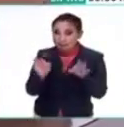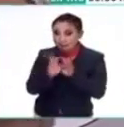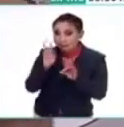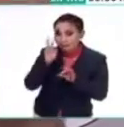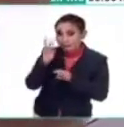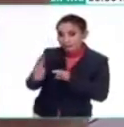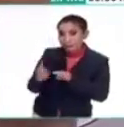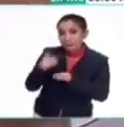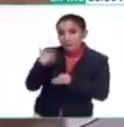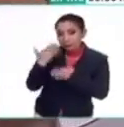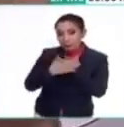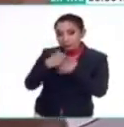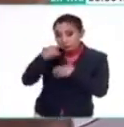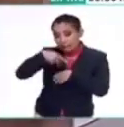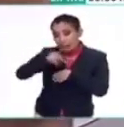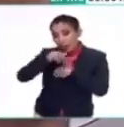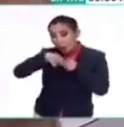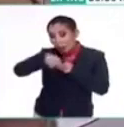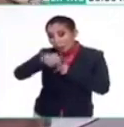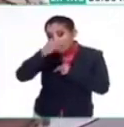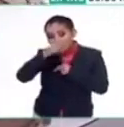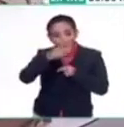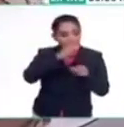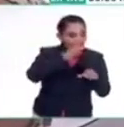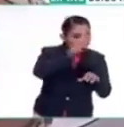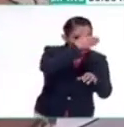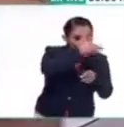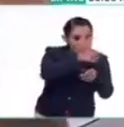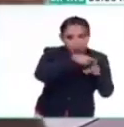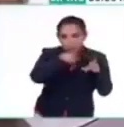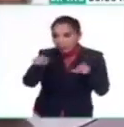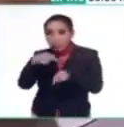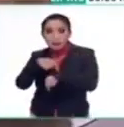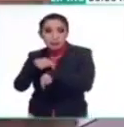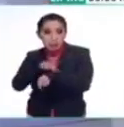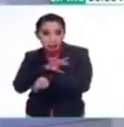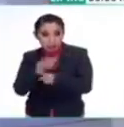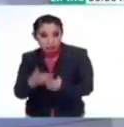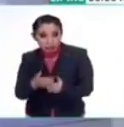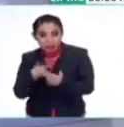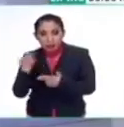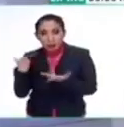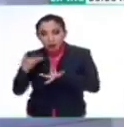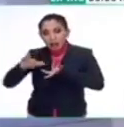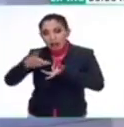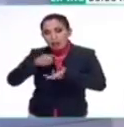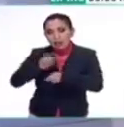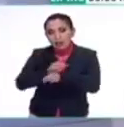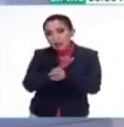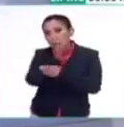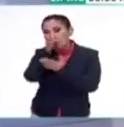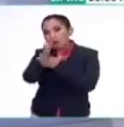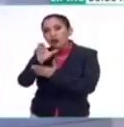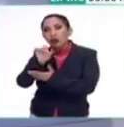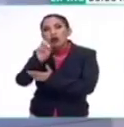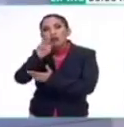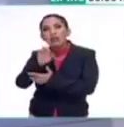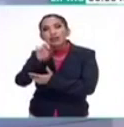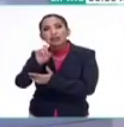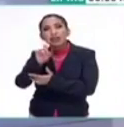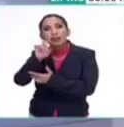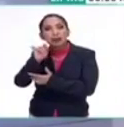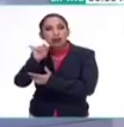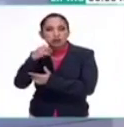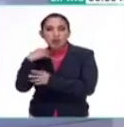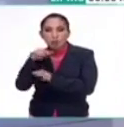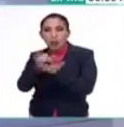que en unos cuantos kilómetros pasamos de un clima a otro y si tienen tiempo, pues suben por carretera al cofre de Perote que ya es una